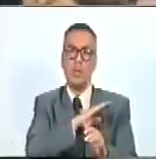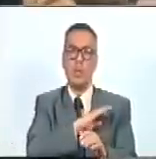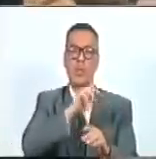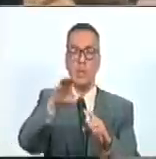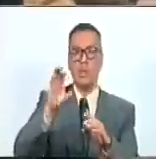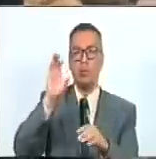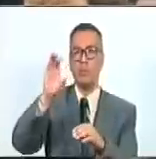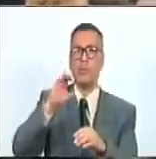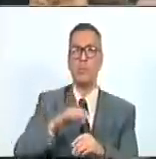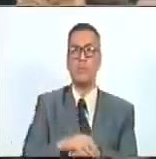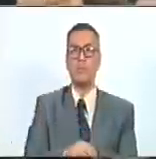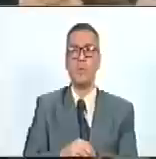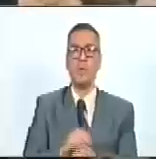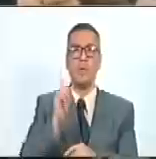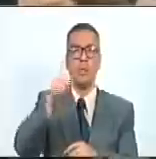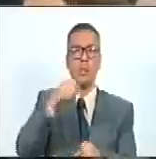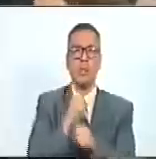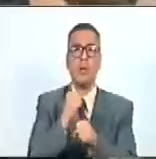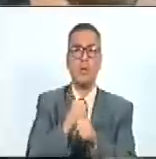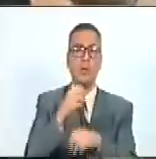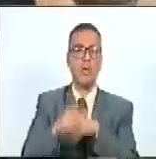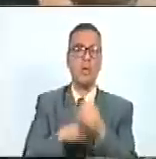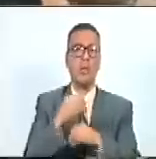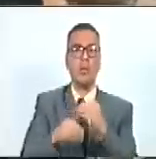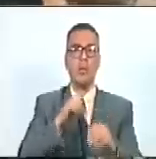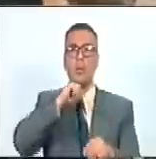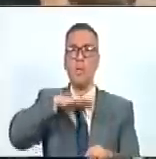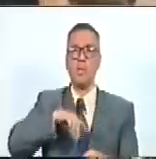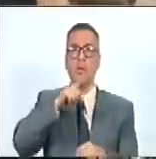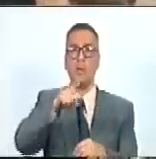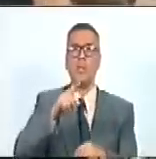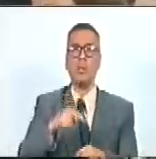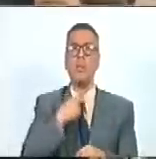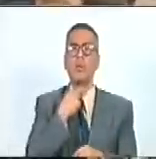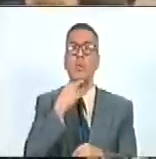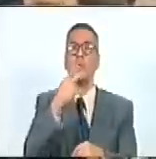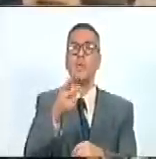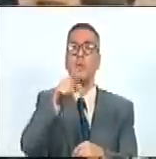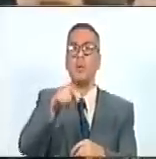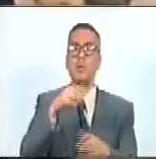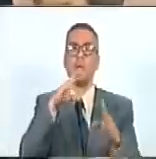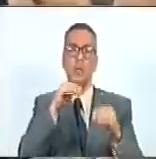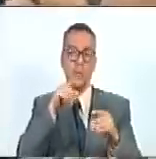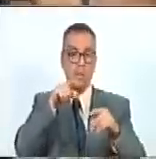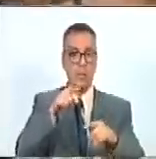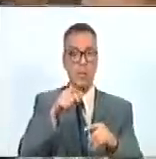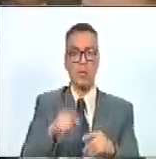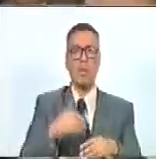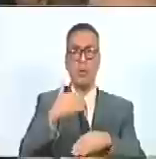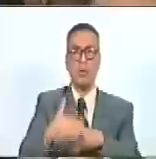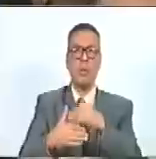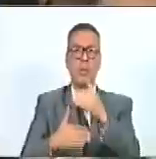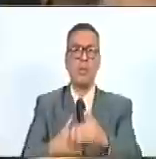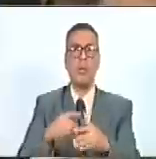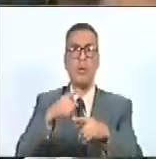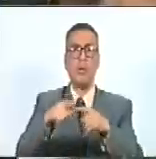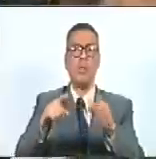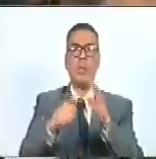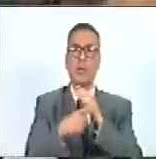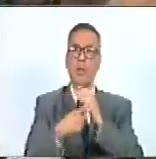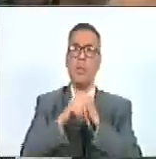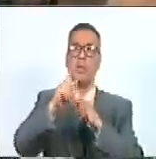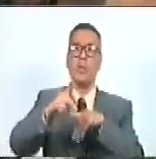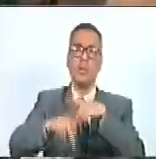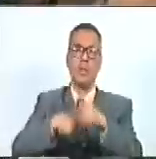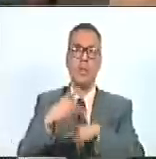nación. Pero que este trabajo también reivindique la historia de la locución, que reivindique sus avances no solamente en el tema tecnológico, sino en